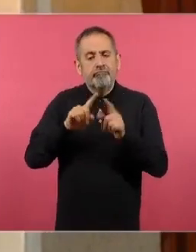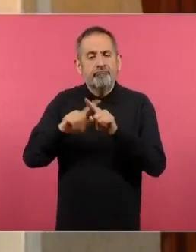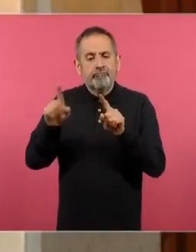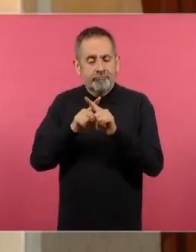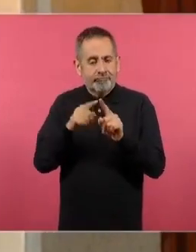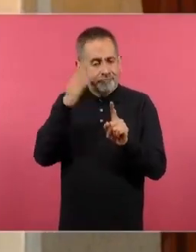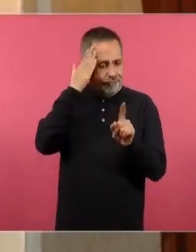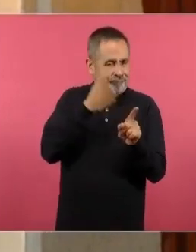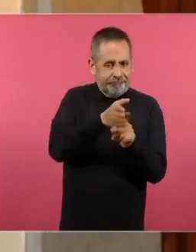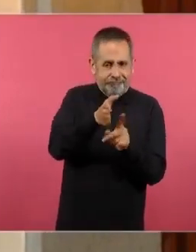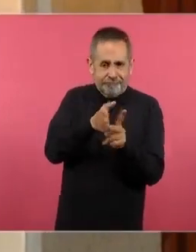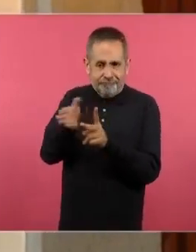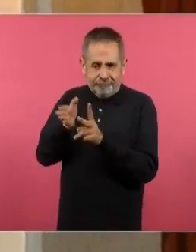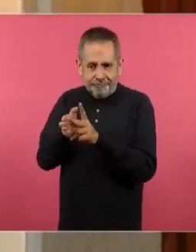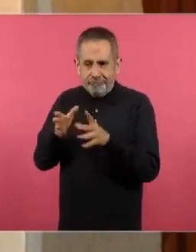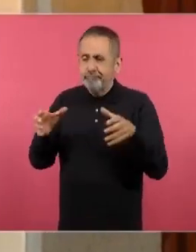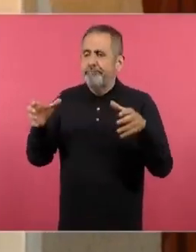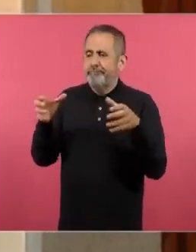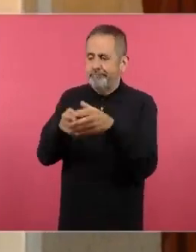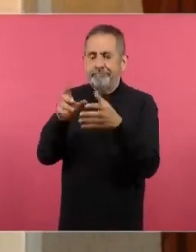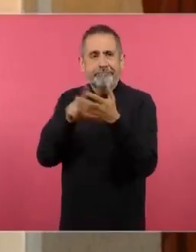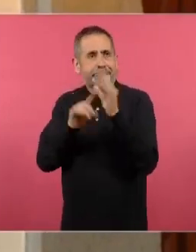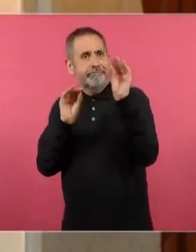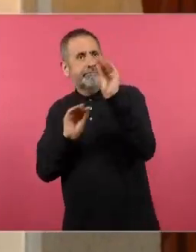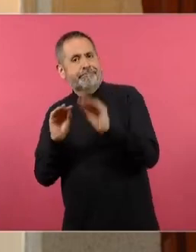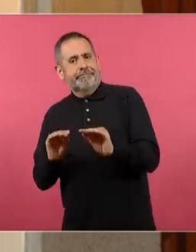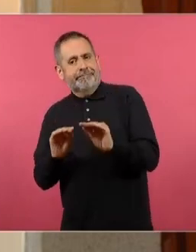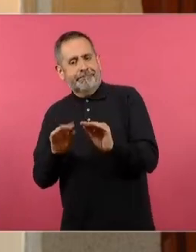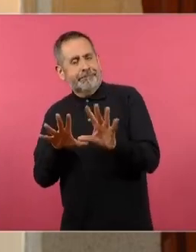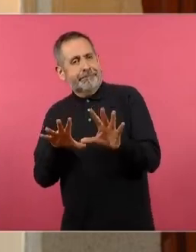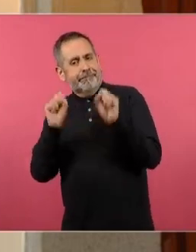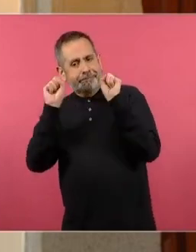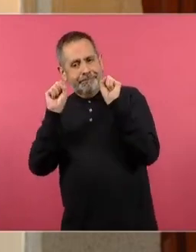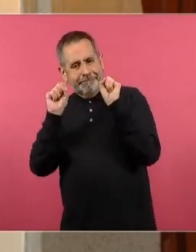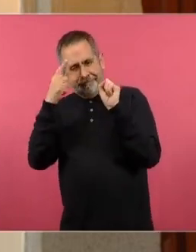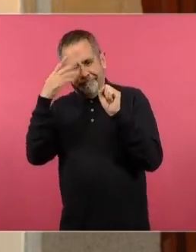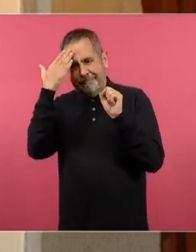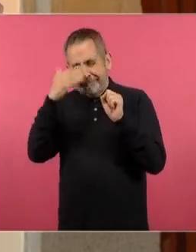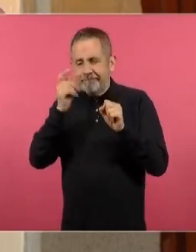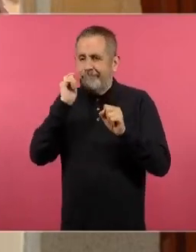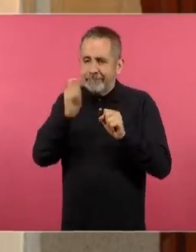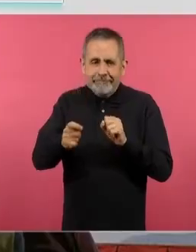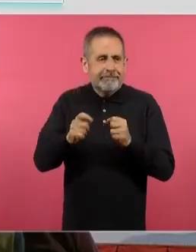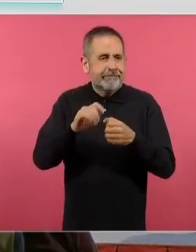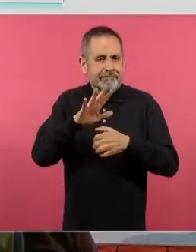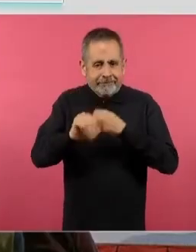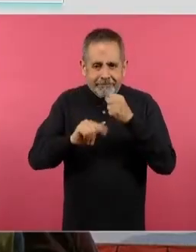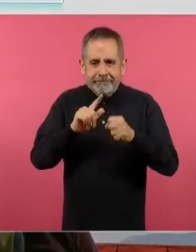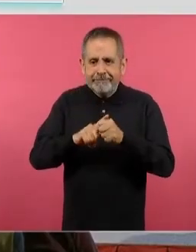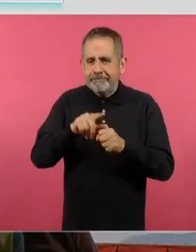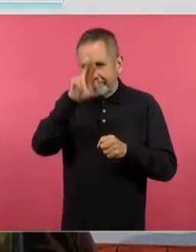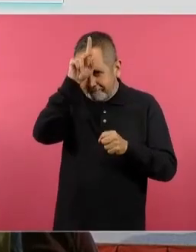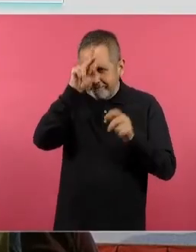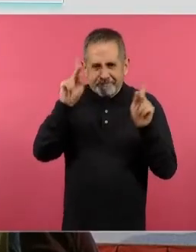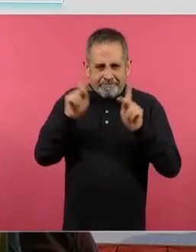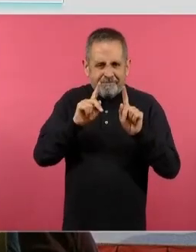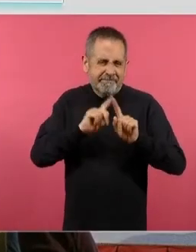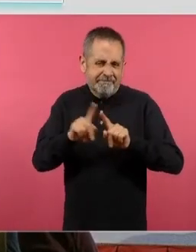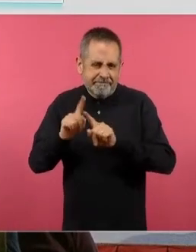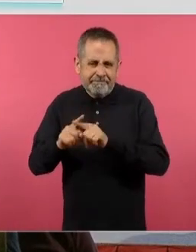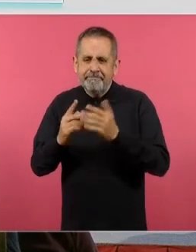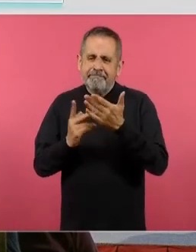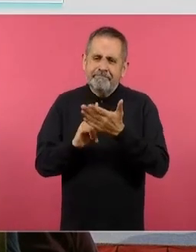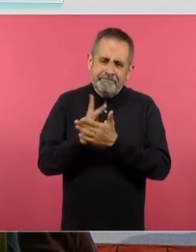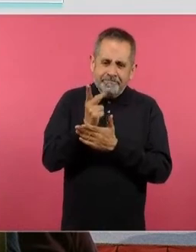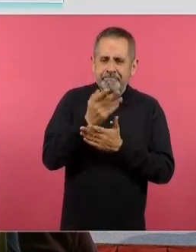simetría para hacer nuestro telentomológico, para rescatar esa flora y esa fauna. Por lo tanto, se presentan los resultados